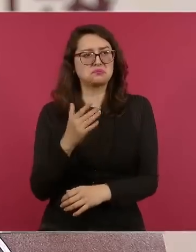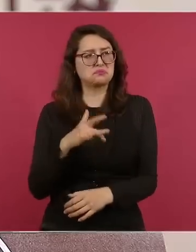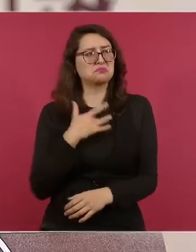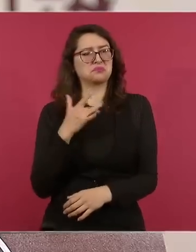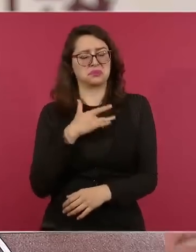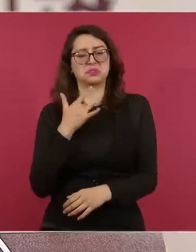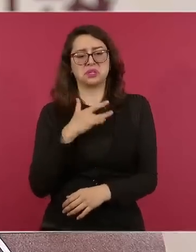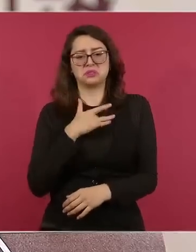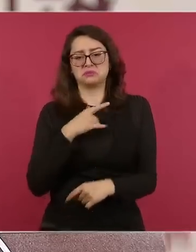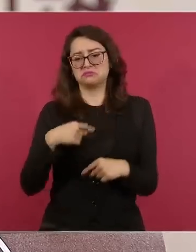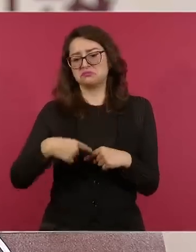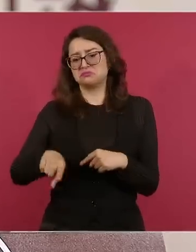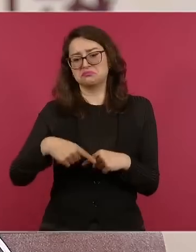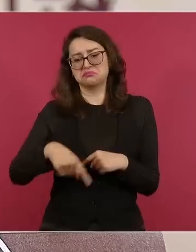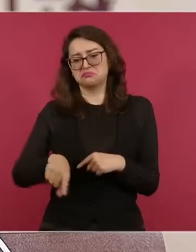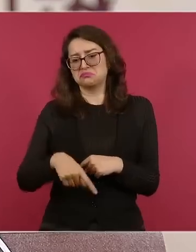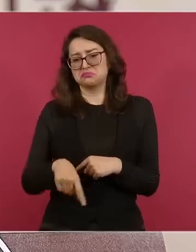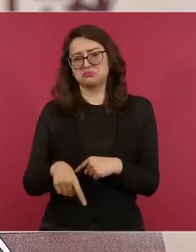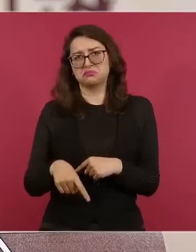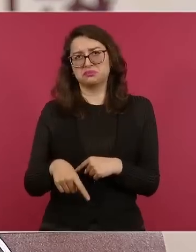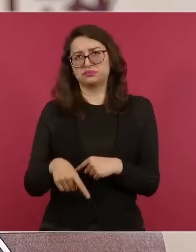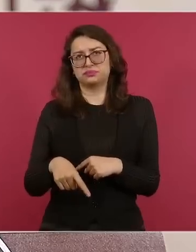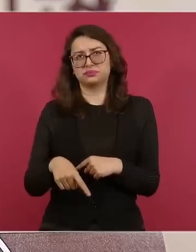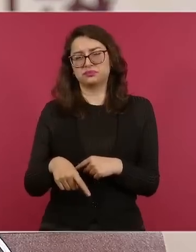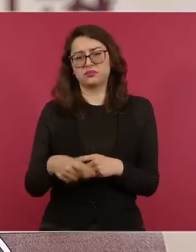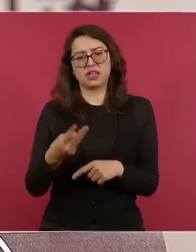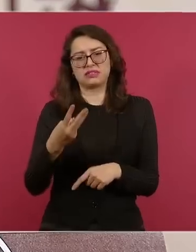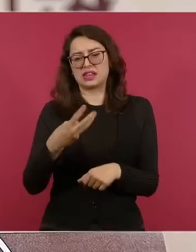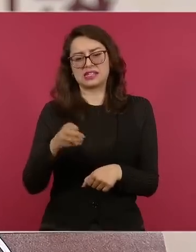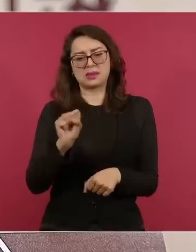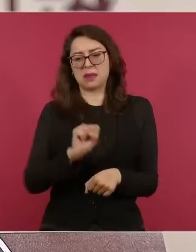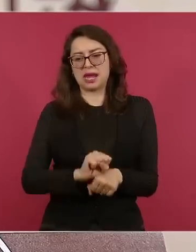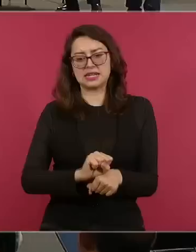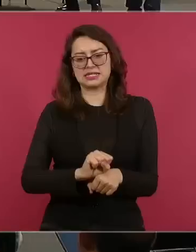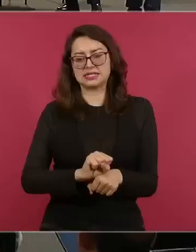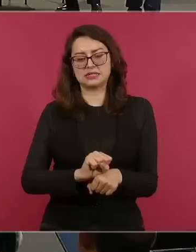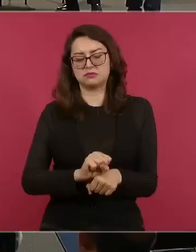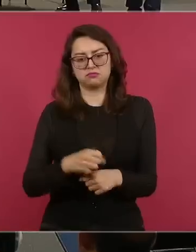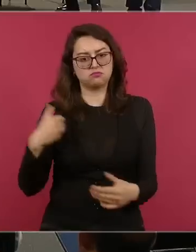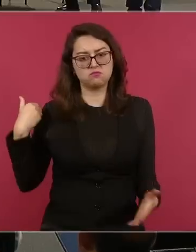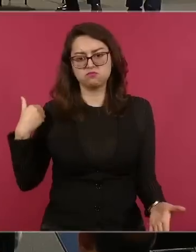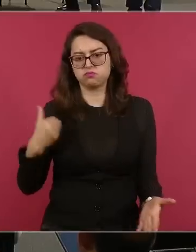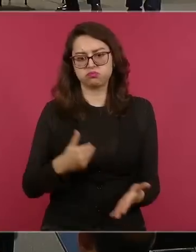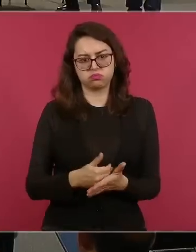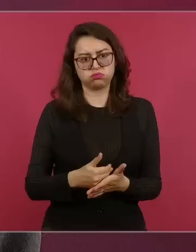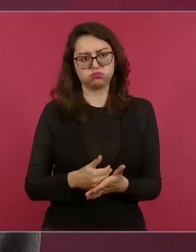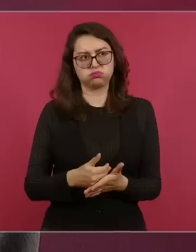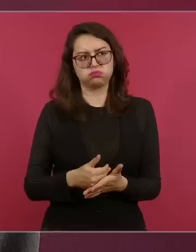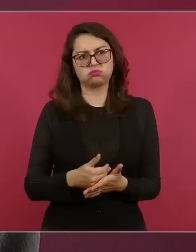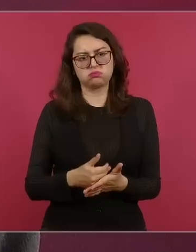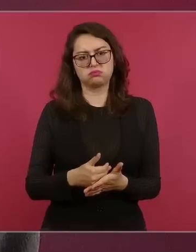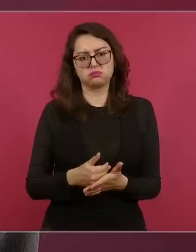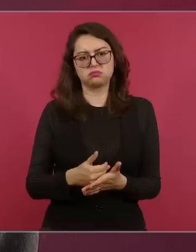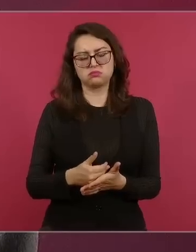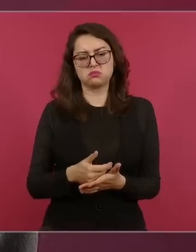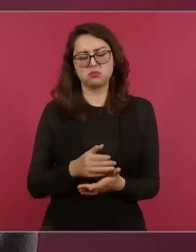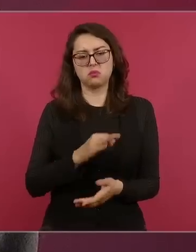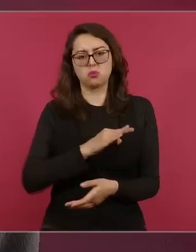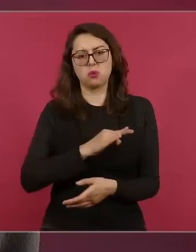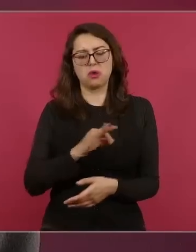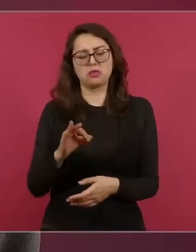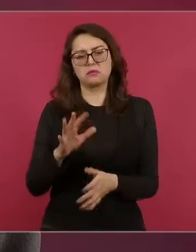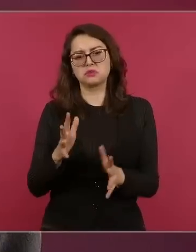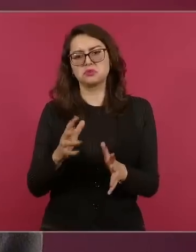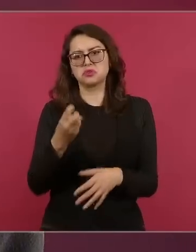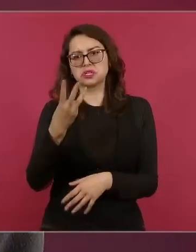más o menos de tres a cuatro semanas desde lo que el Comité de Moleculas Nuevas expresó la opinión, se pudiera tener la autorización